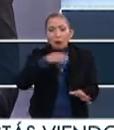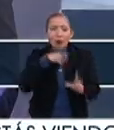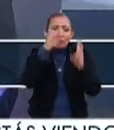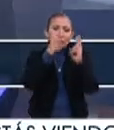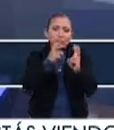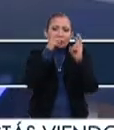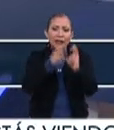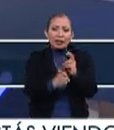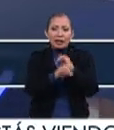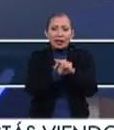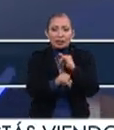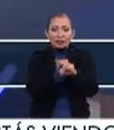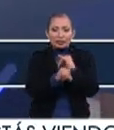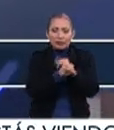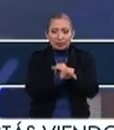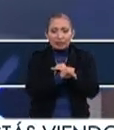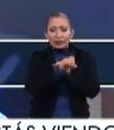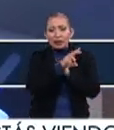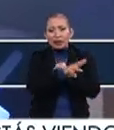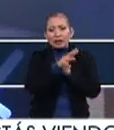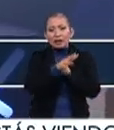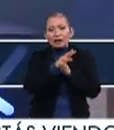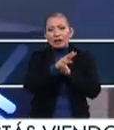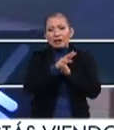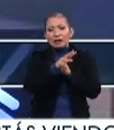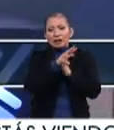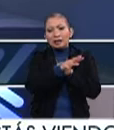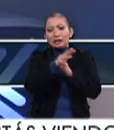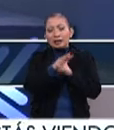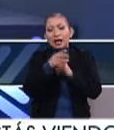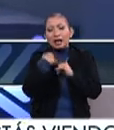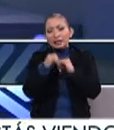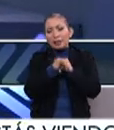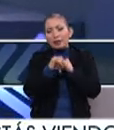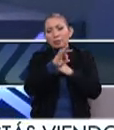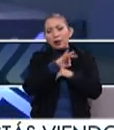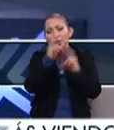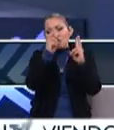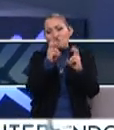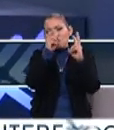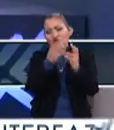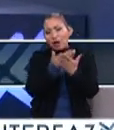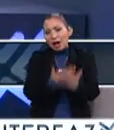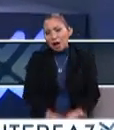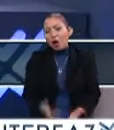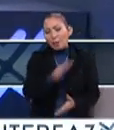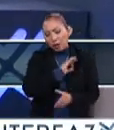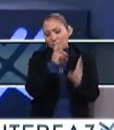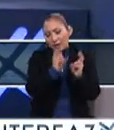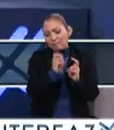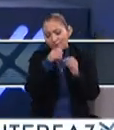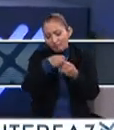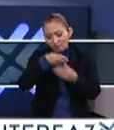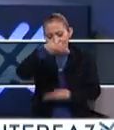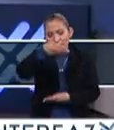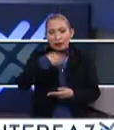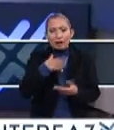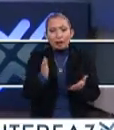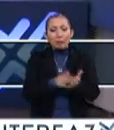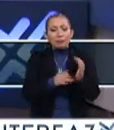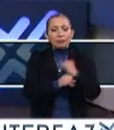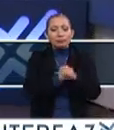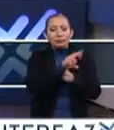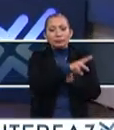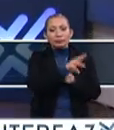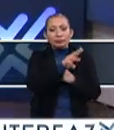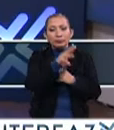descargar en internet, en la página web del abierto, y hay una versión digital que ya se puede descargar a partir de ahora, entonces ya pueden ahí. ¿Cuál es la página del abierto?